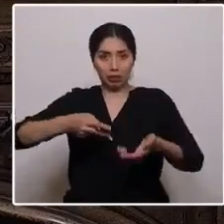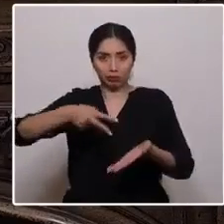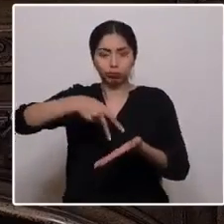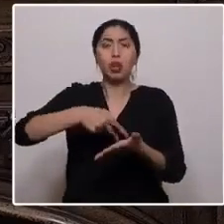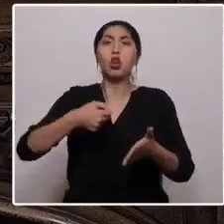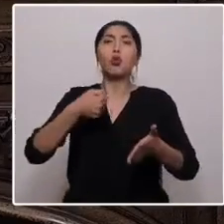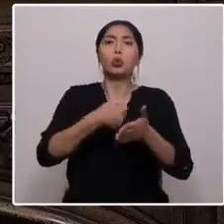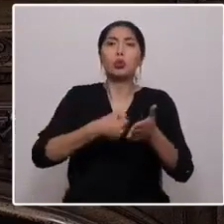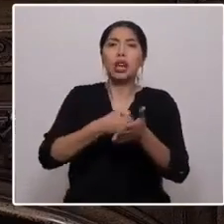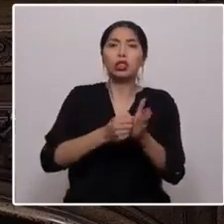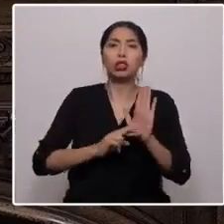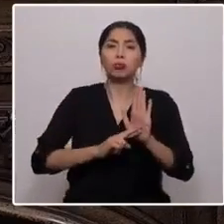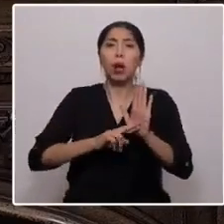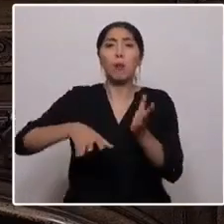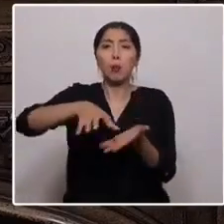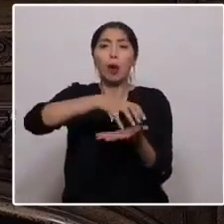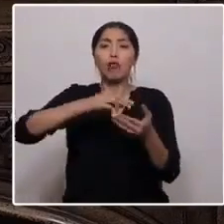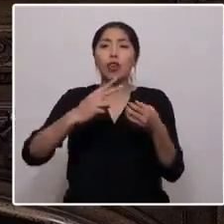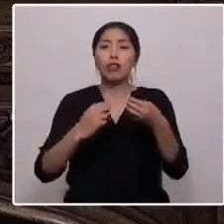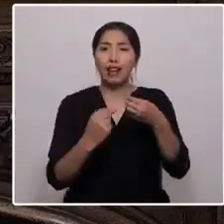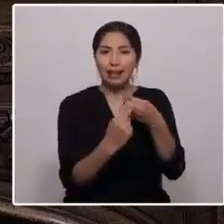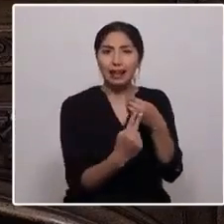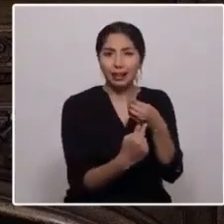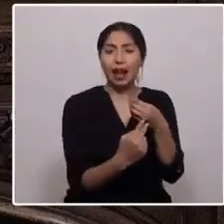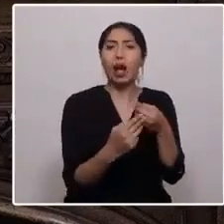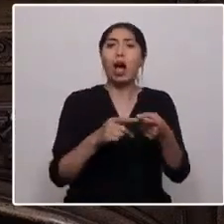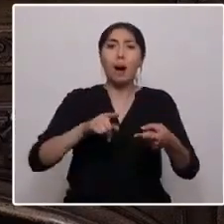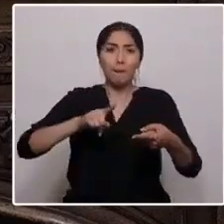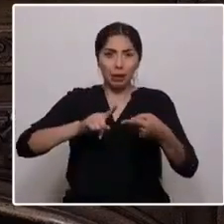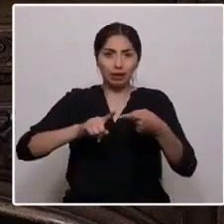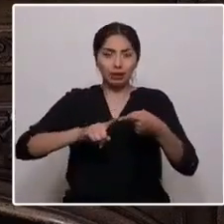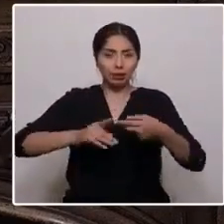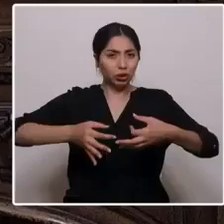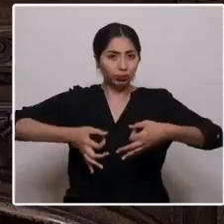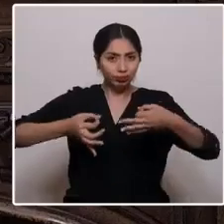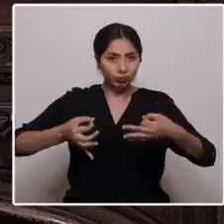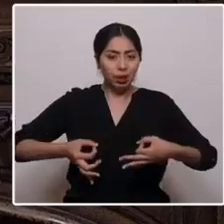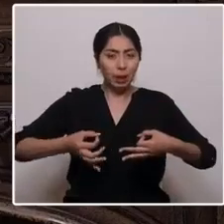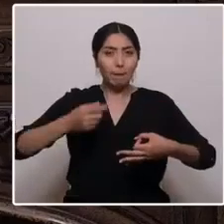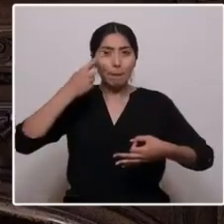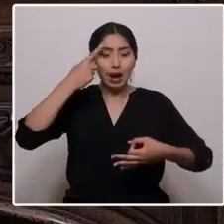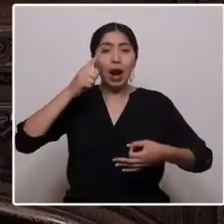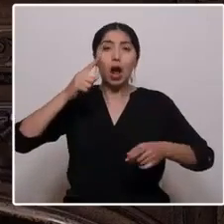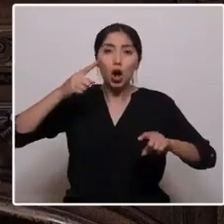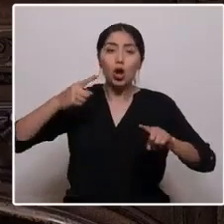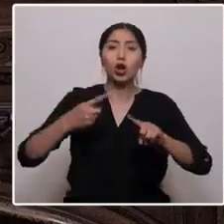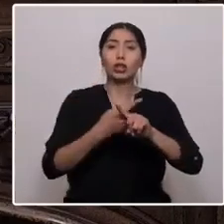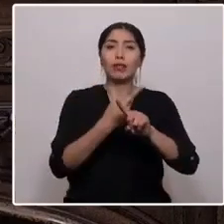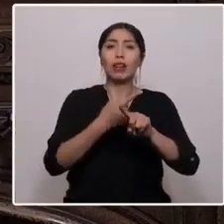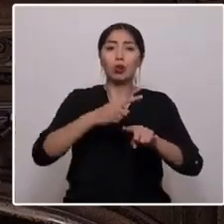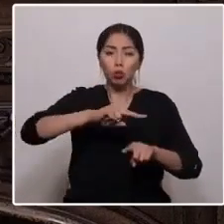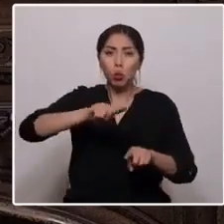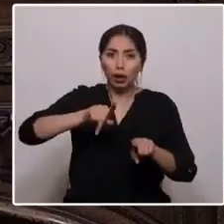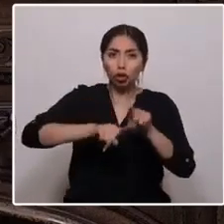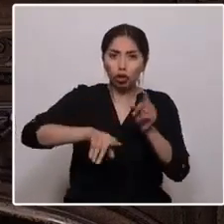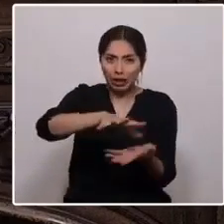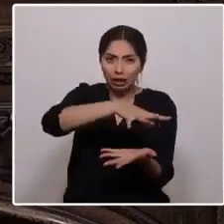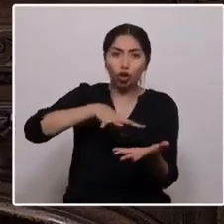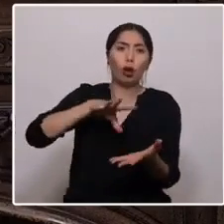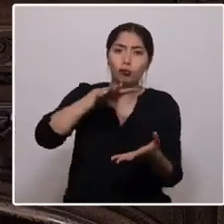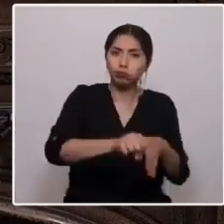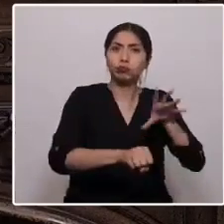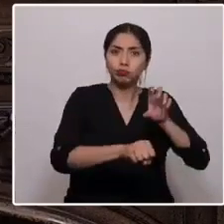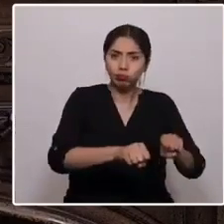de Aguita, sea capaz de generar la participación para elaborar la distribución del poder de nuestros territorios y llevar a cabo